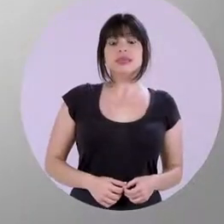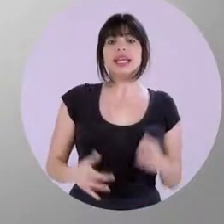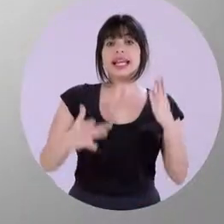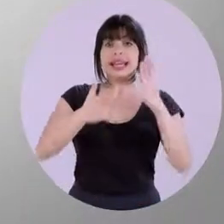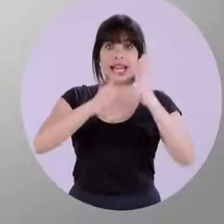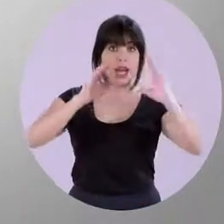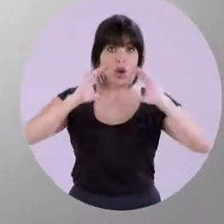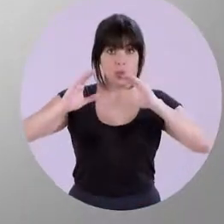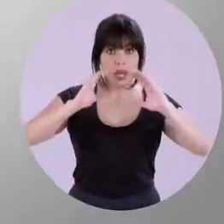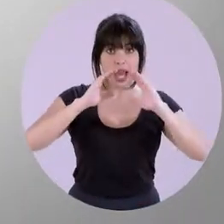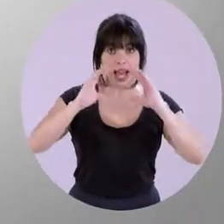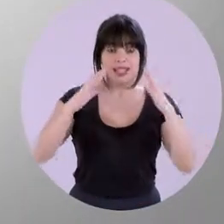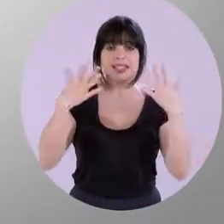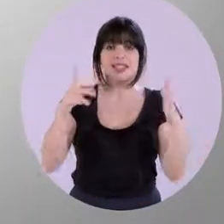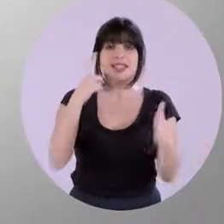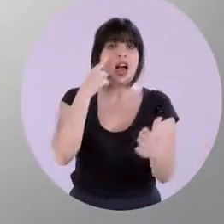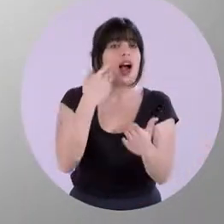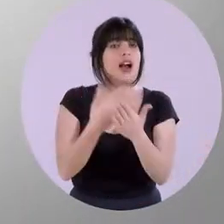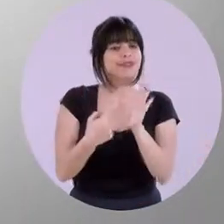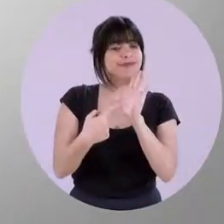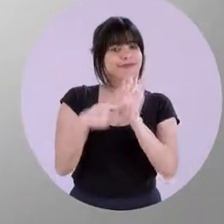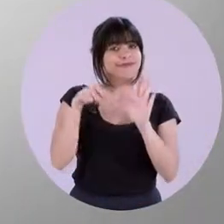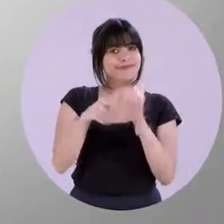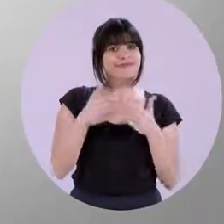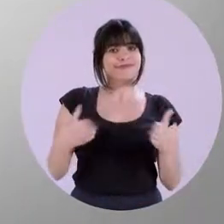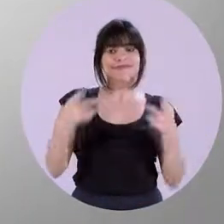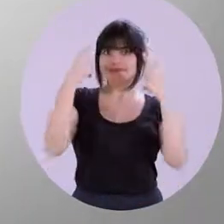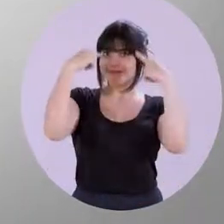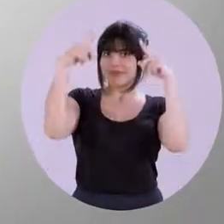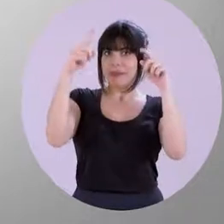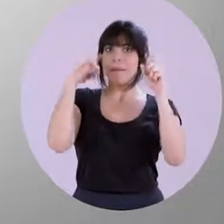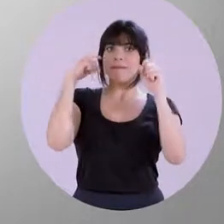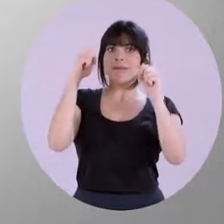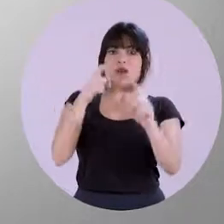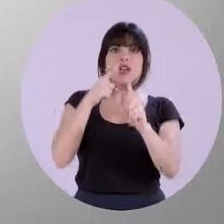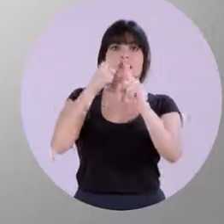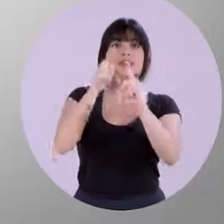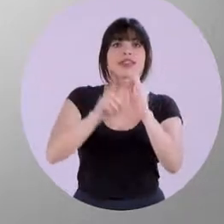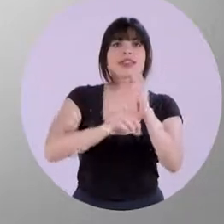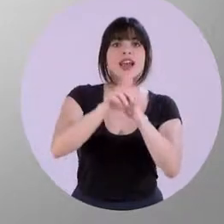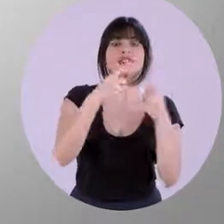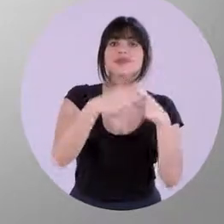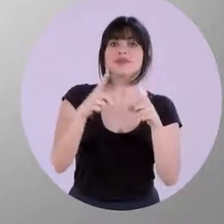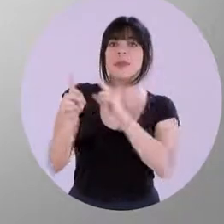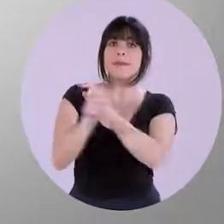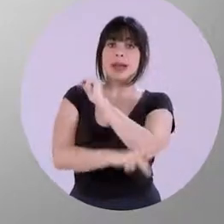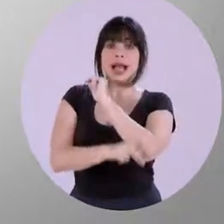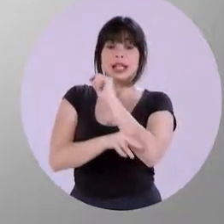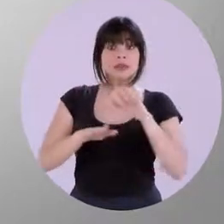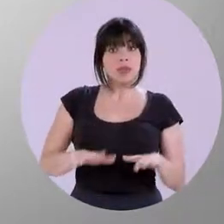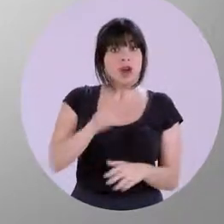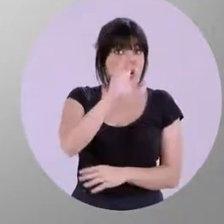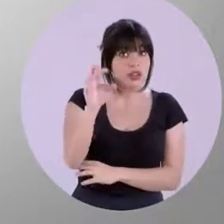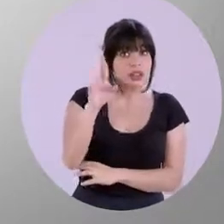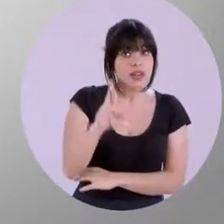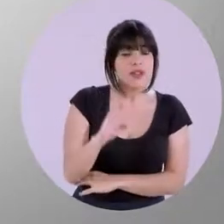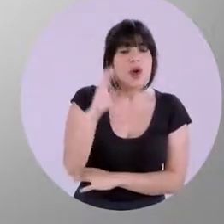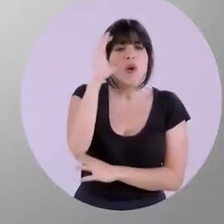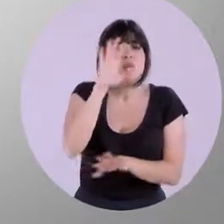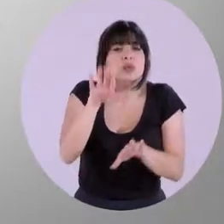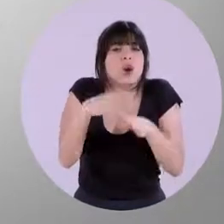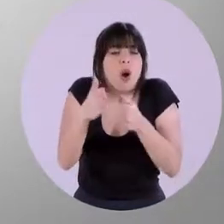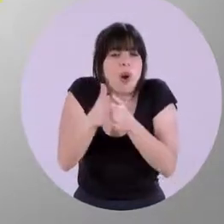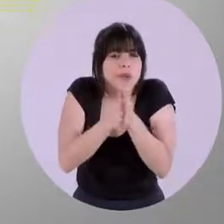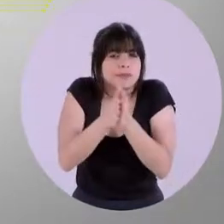Las telecomunicaciones han demostrado ser una herramienta efectiva para el desarrollo de los países. Costa Rica busca